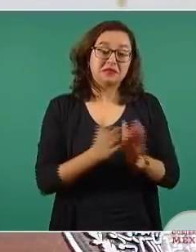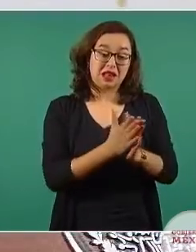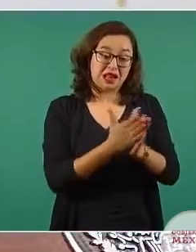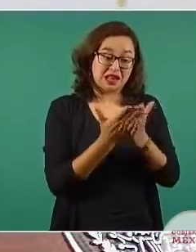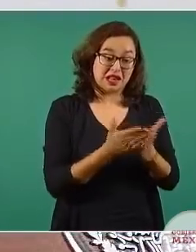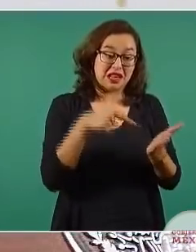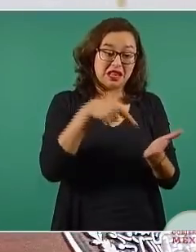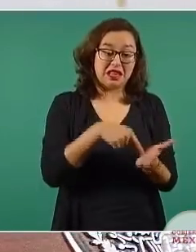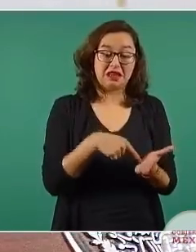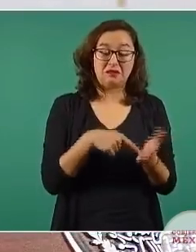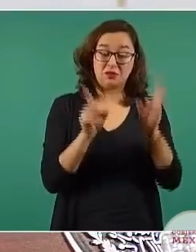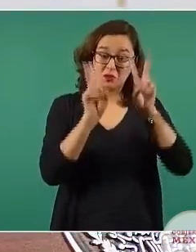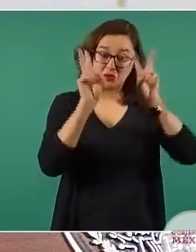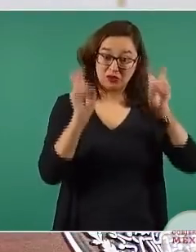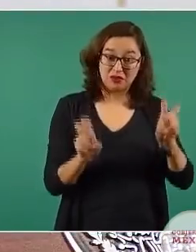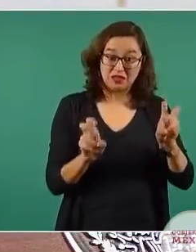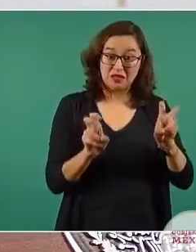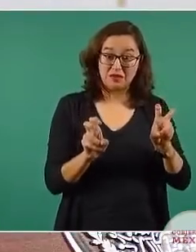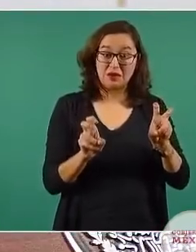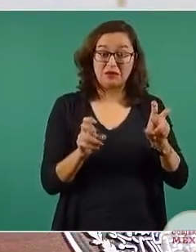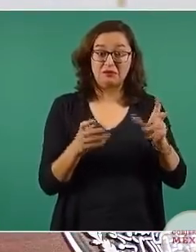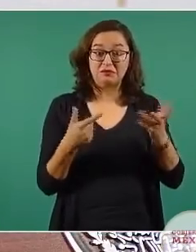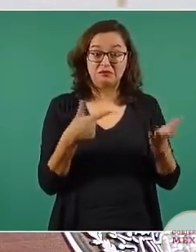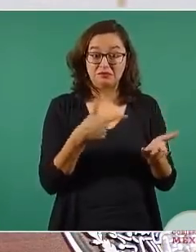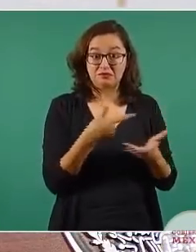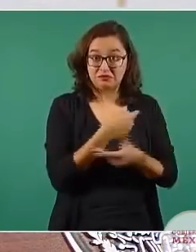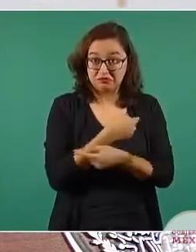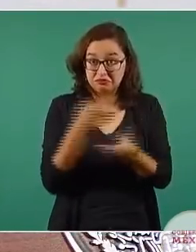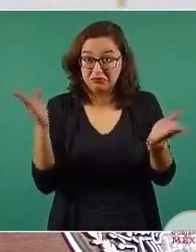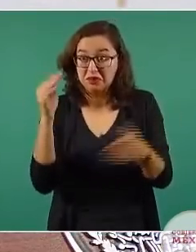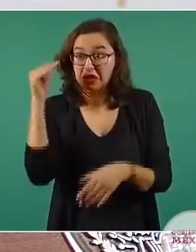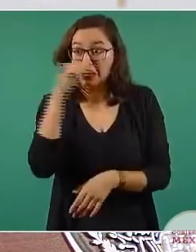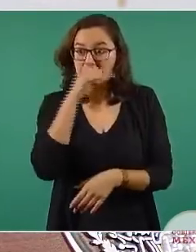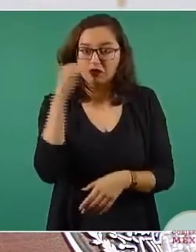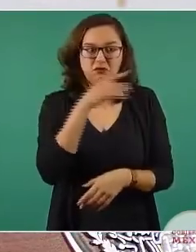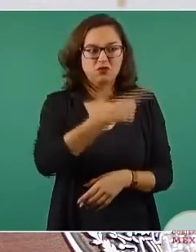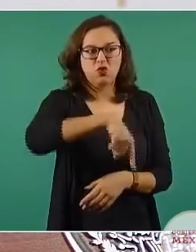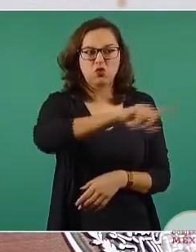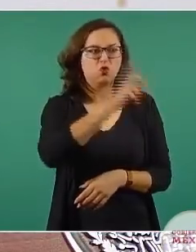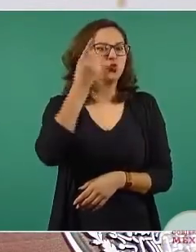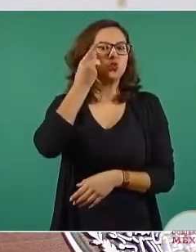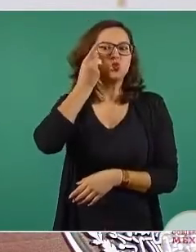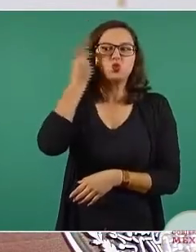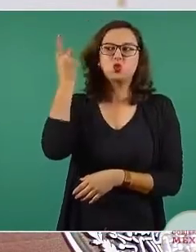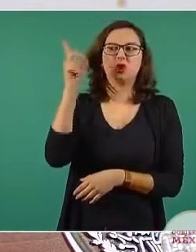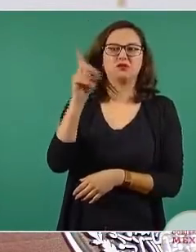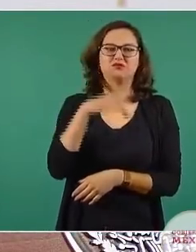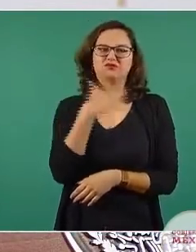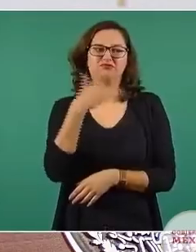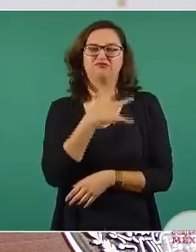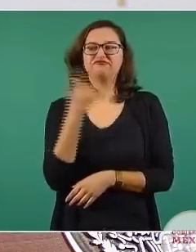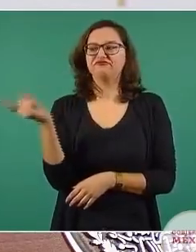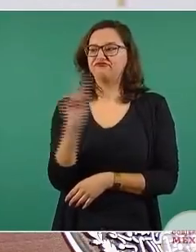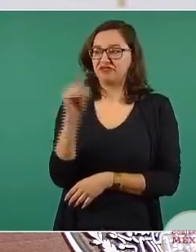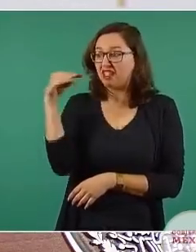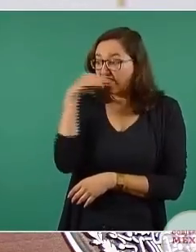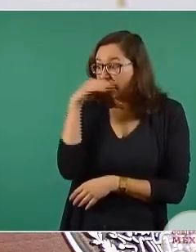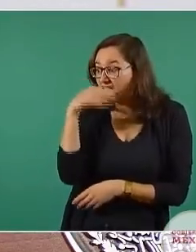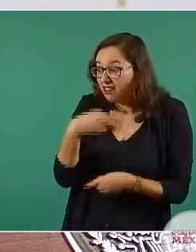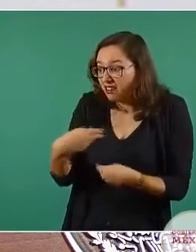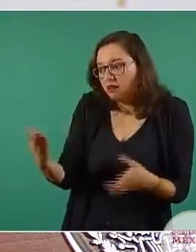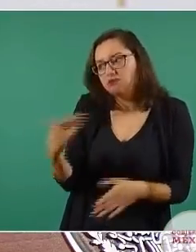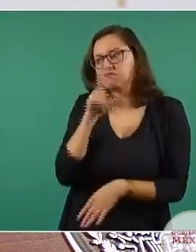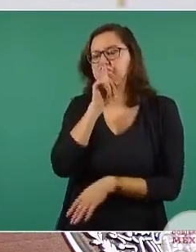autores tuvieran una distribución gratuita. En otros, las contradicciones eran más complicadas todavía y